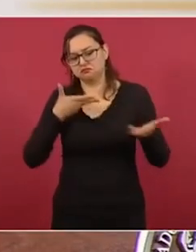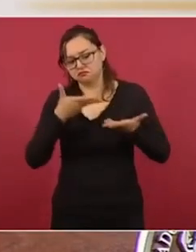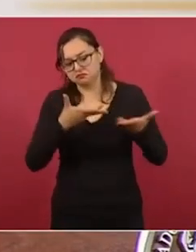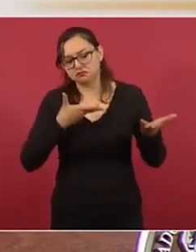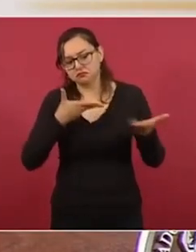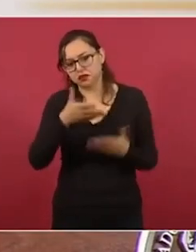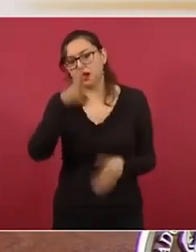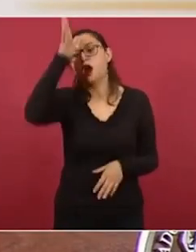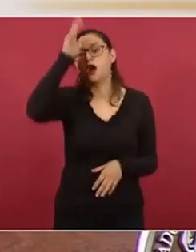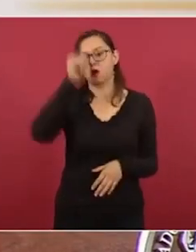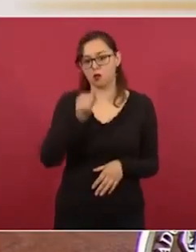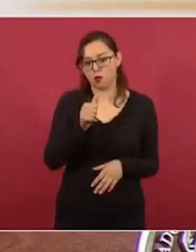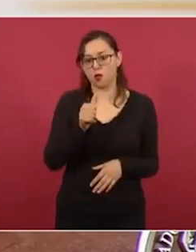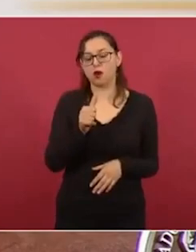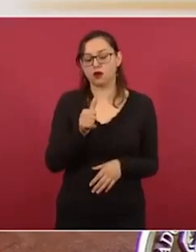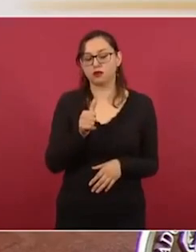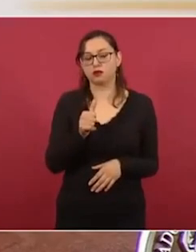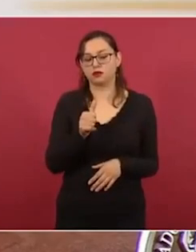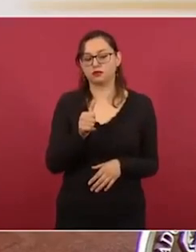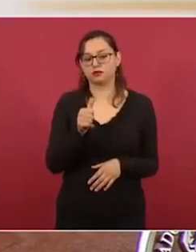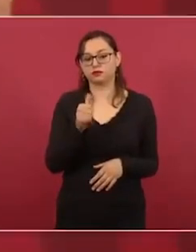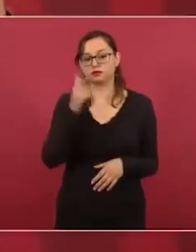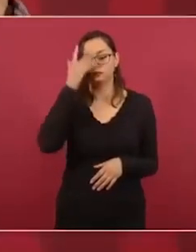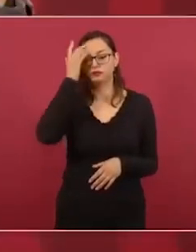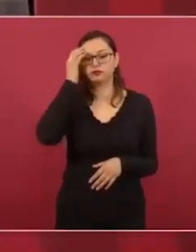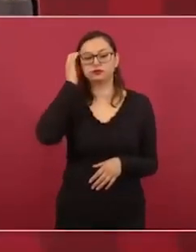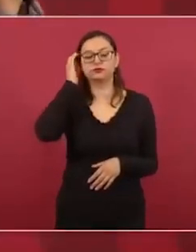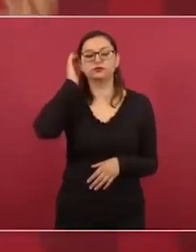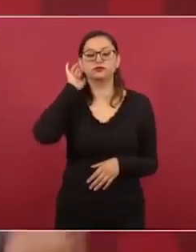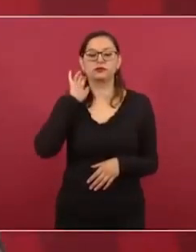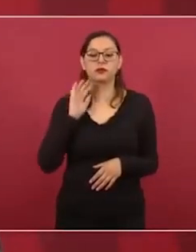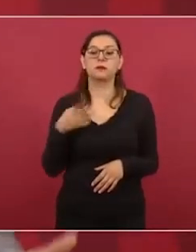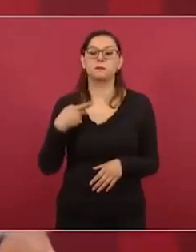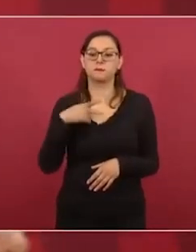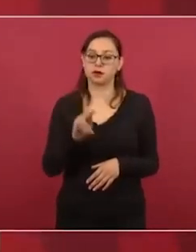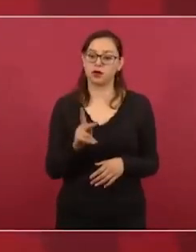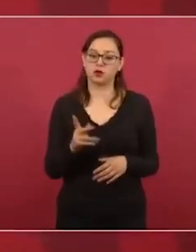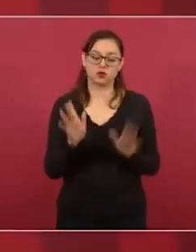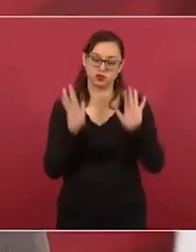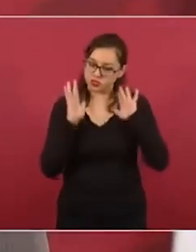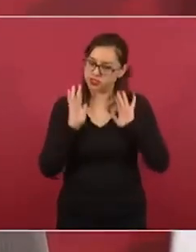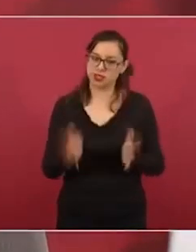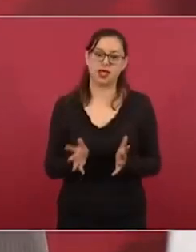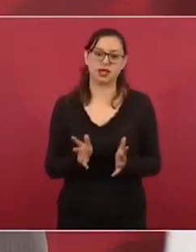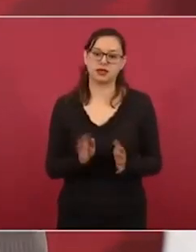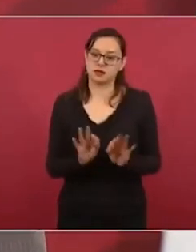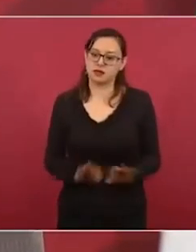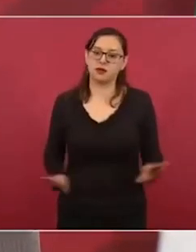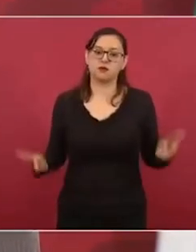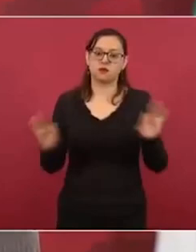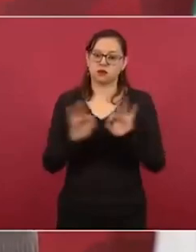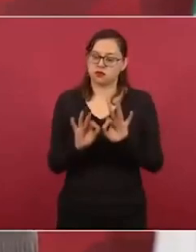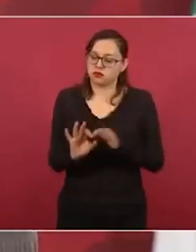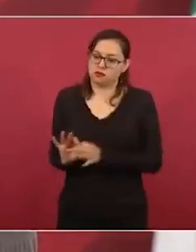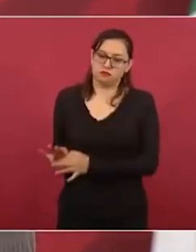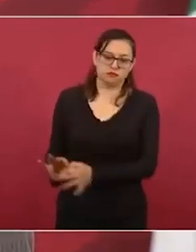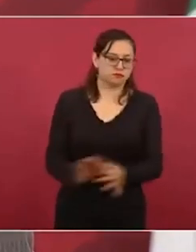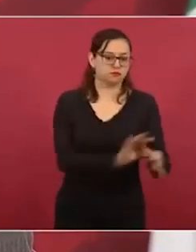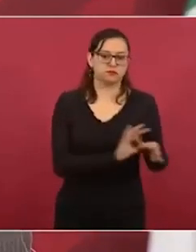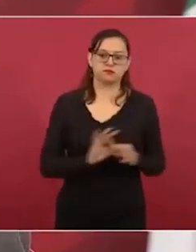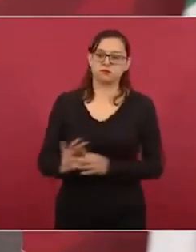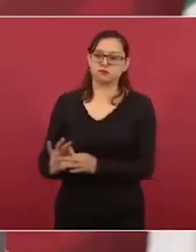Pero sí, tenemos que unirnos todos, buscar la unidad